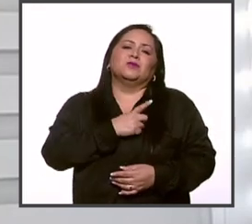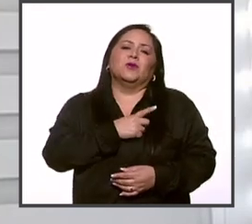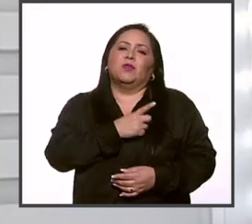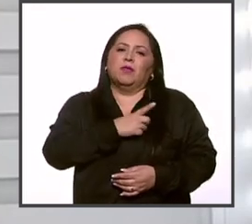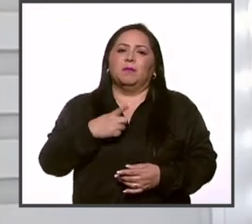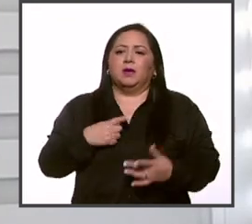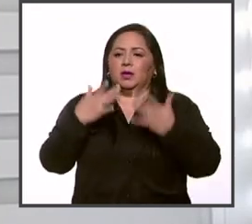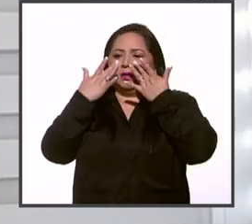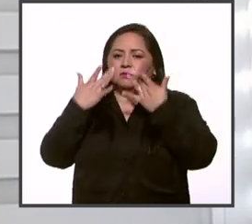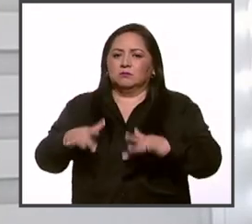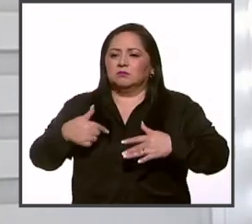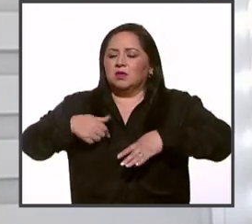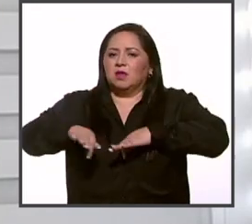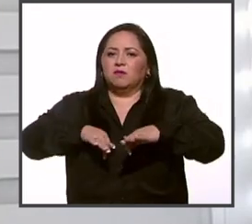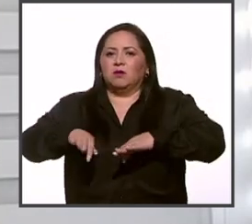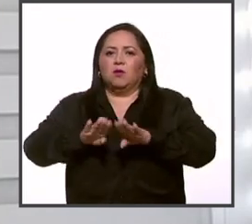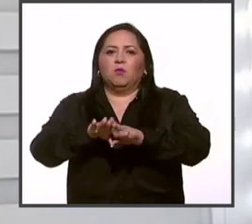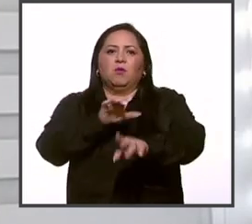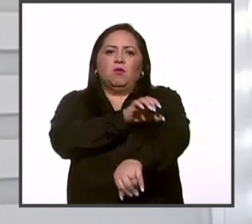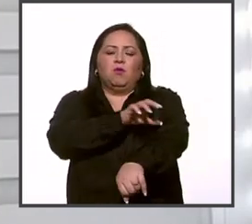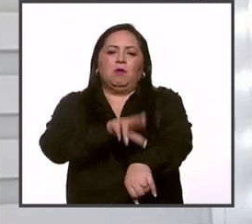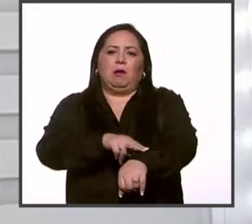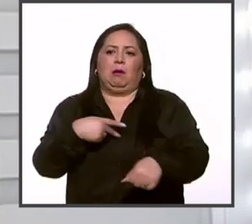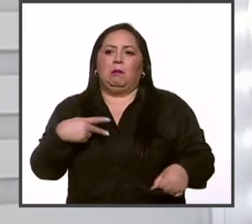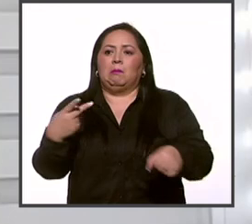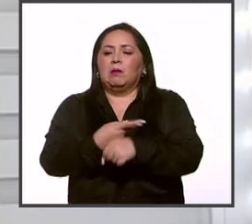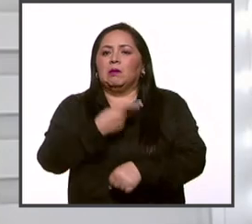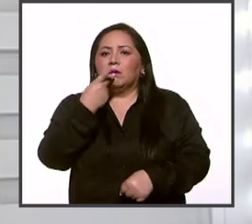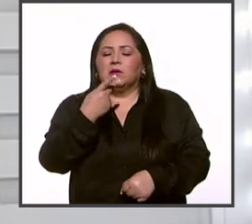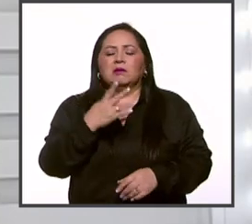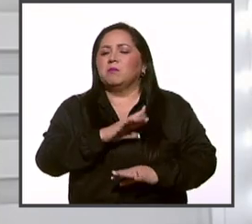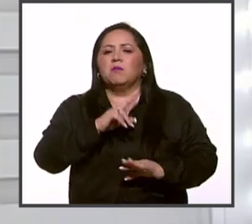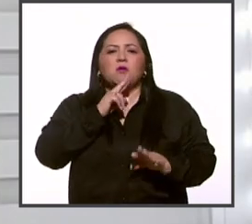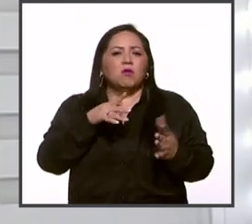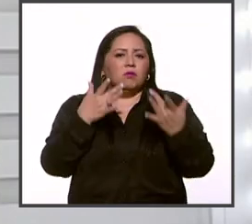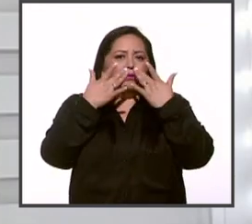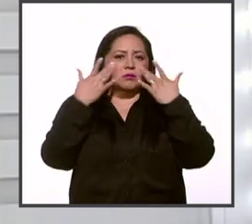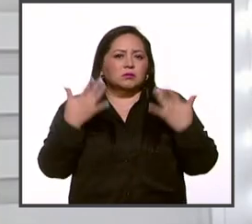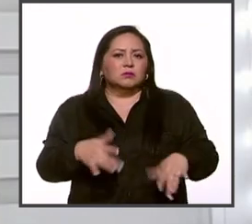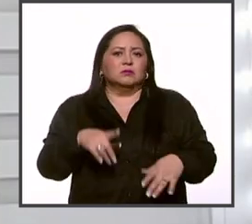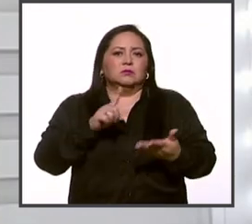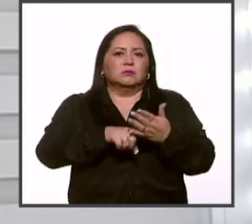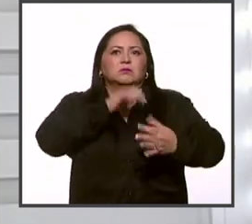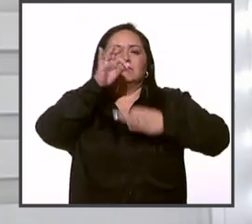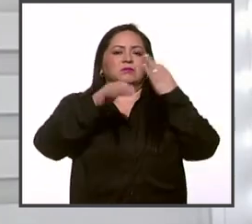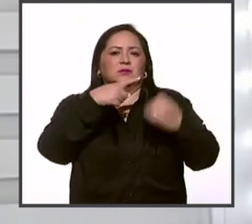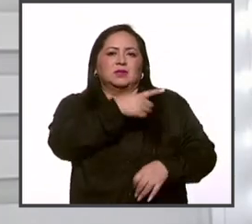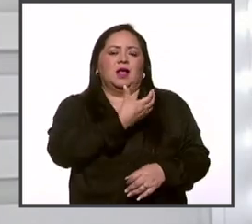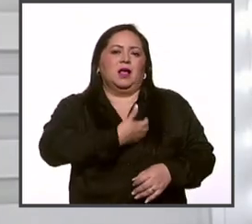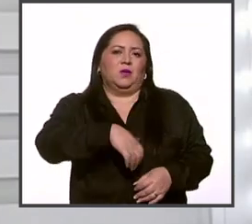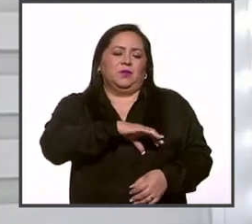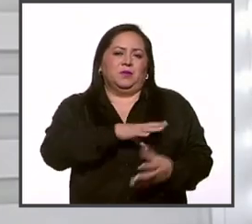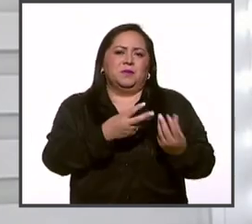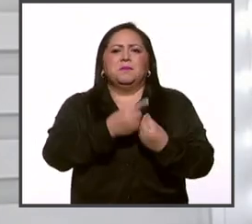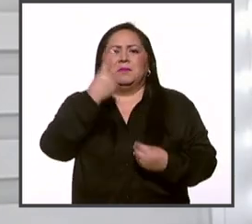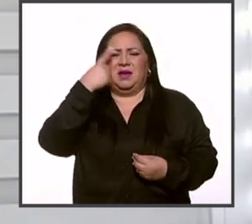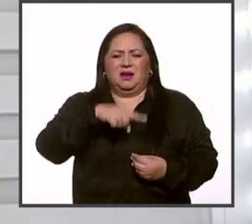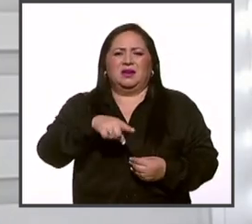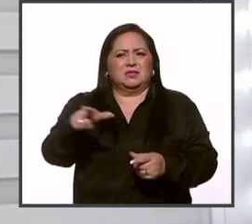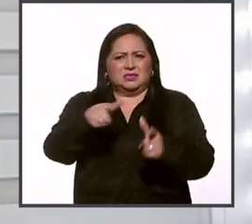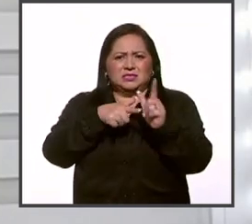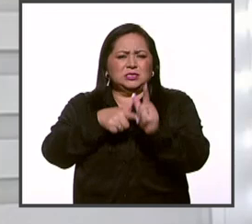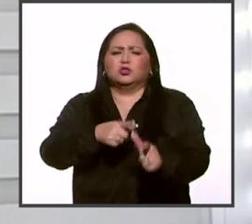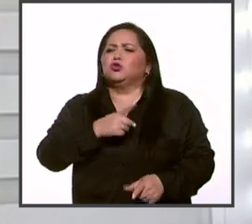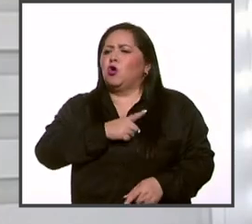renunciar a su cargo de coordinadora, de vocera de la campaña de Claudia Sheinbaum, para continuar como